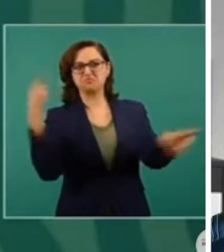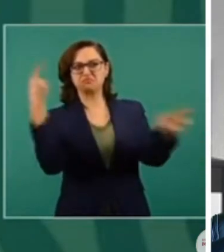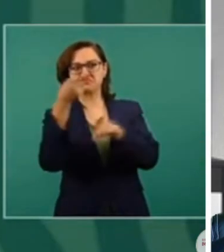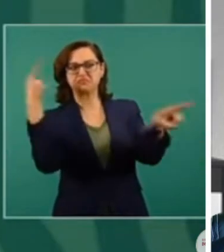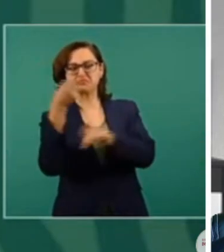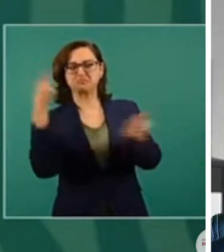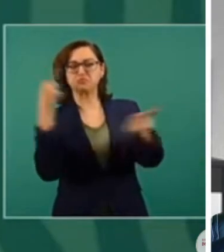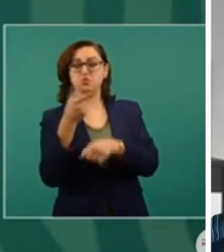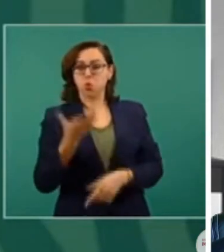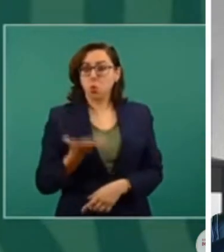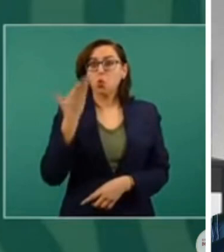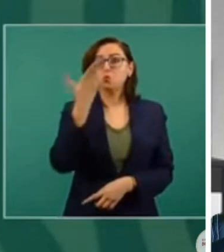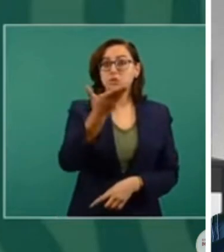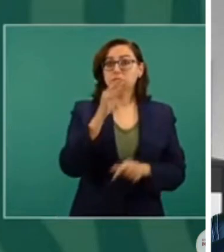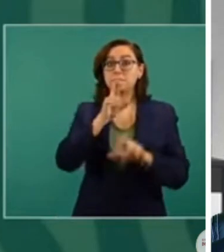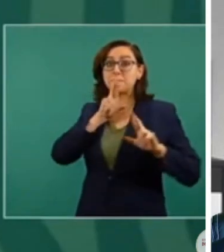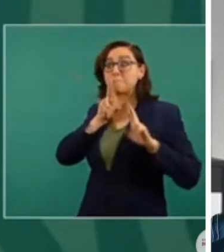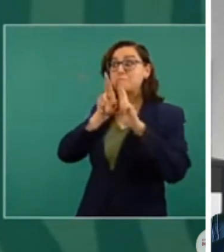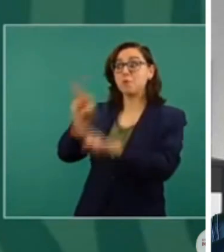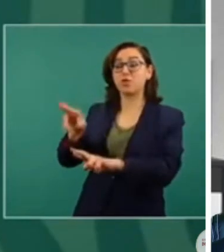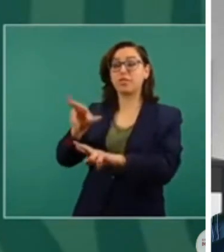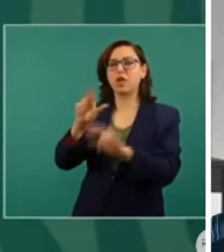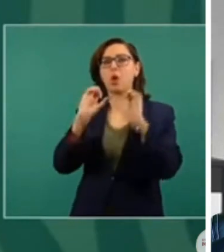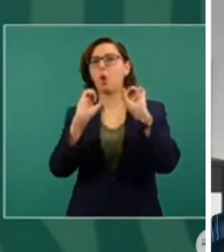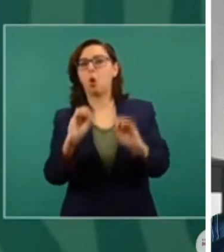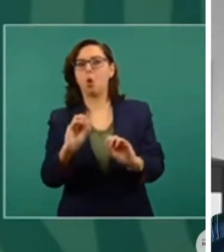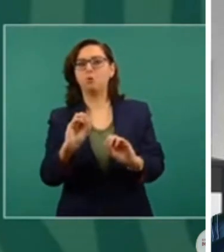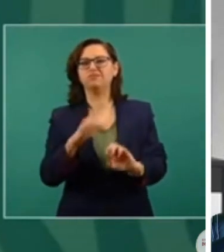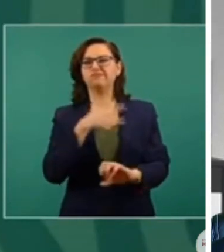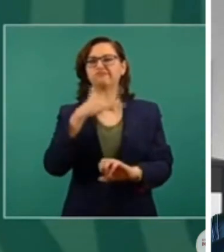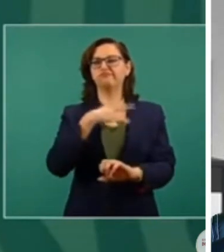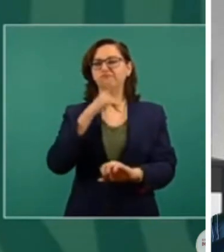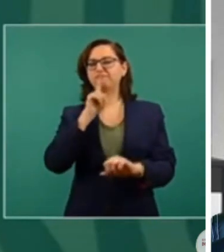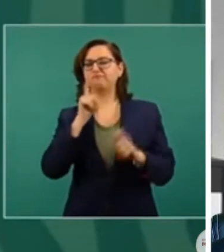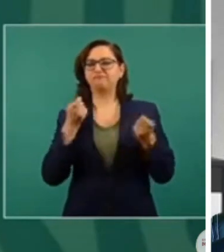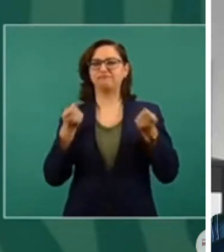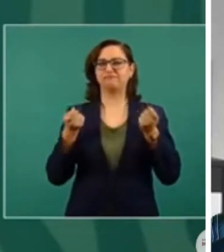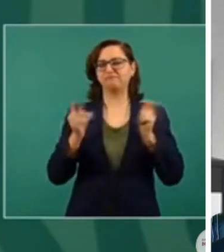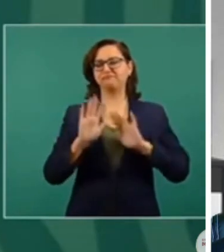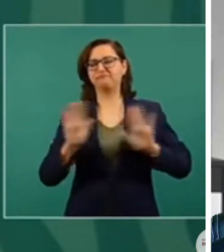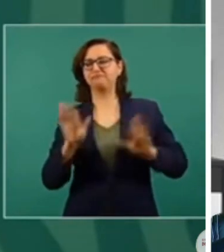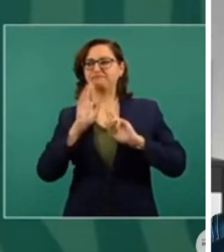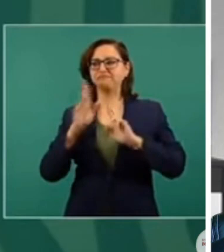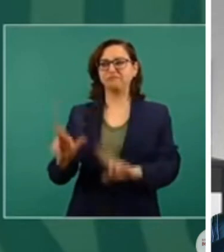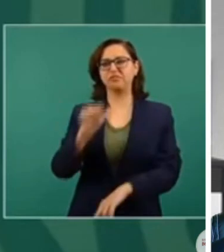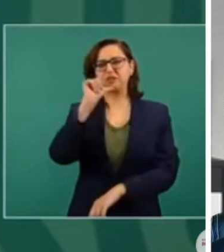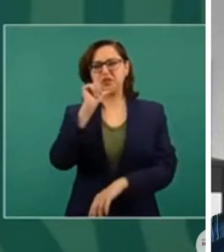Si los medios siguen, ¿no?, como lo han hecho,